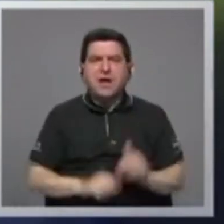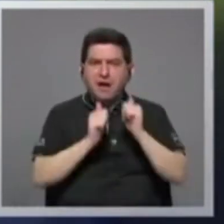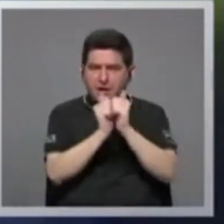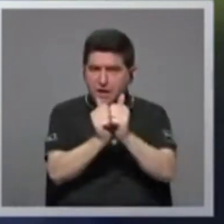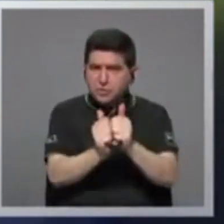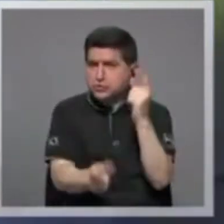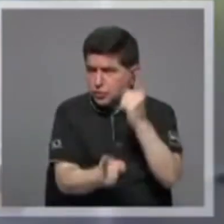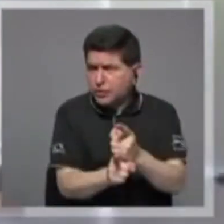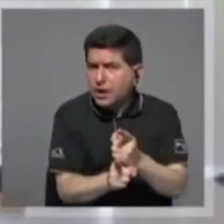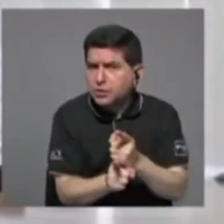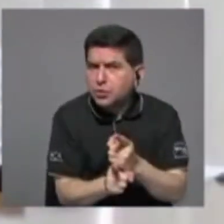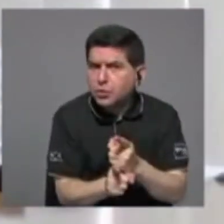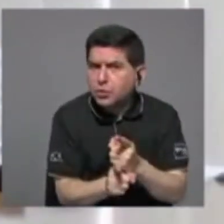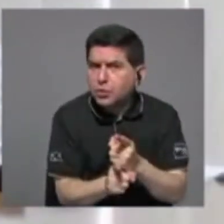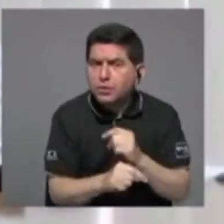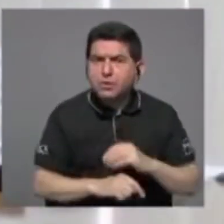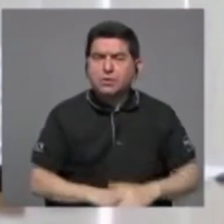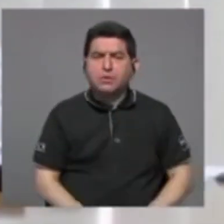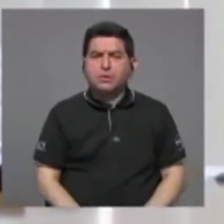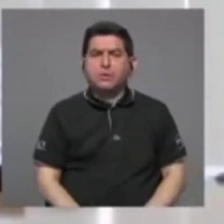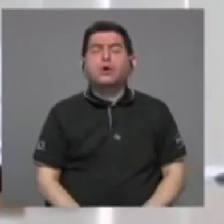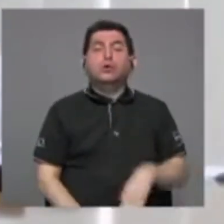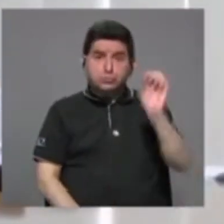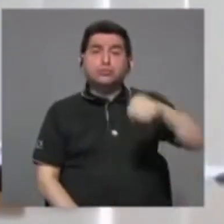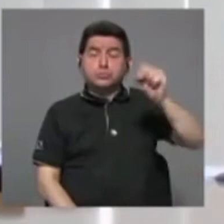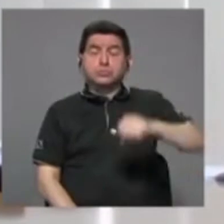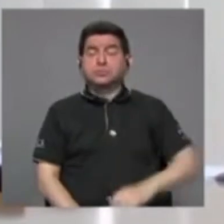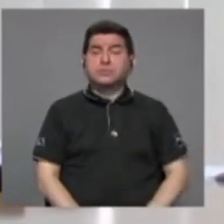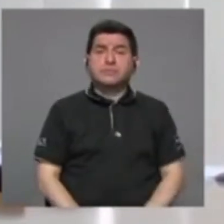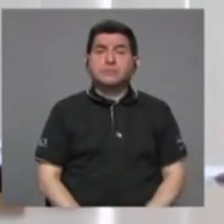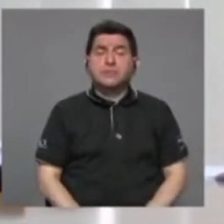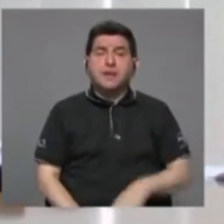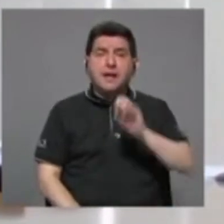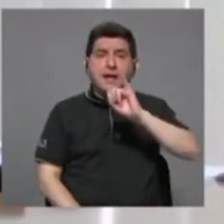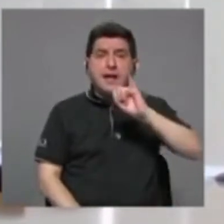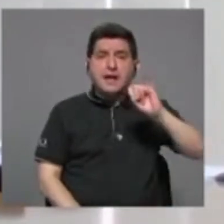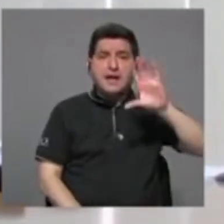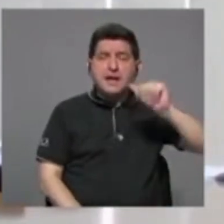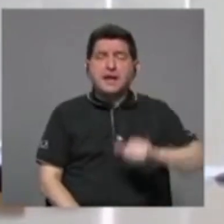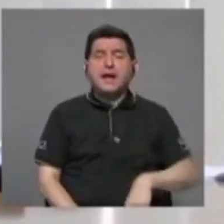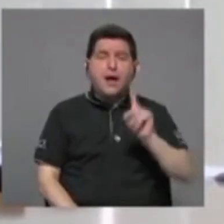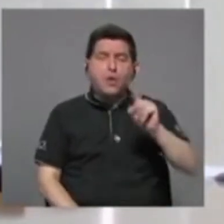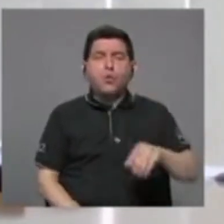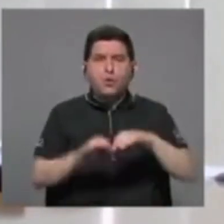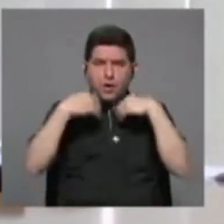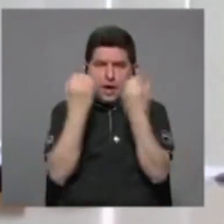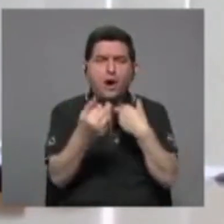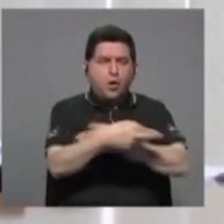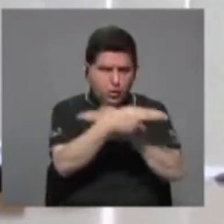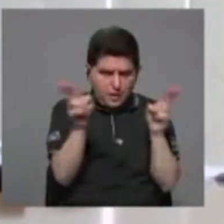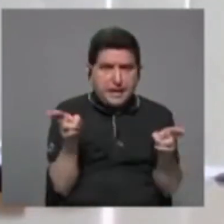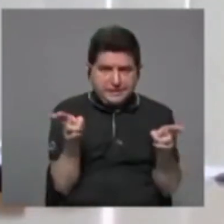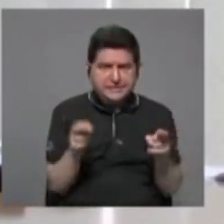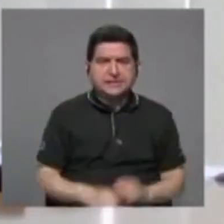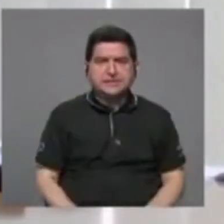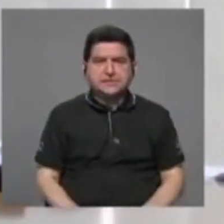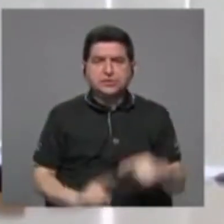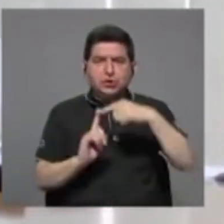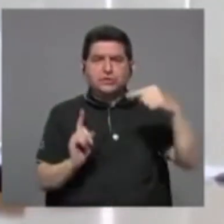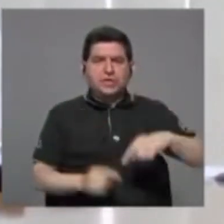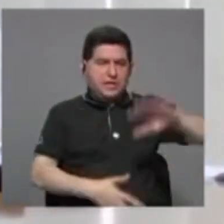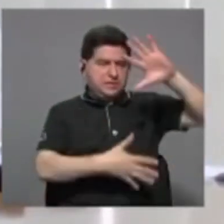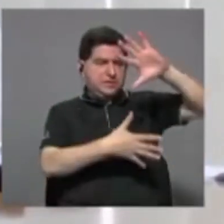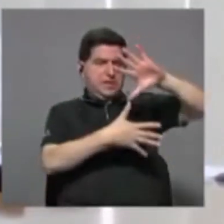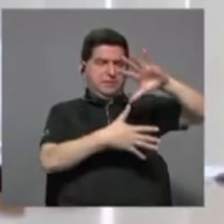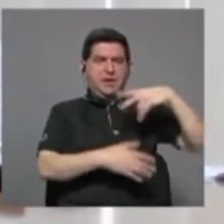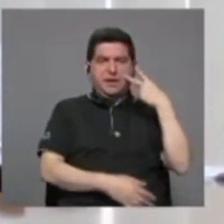equivoco? No, por supuesto, el IICA es un organismo regional que desde las Américas mira al